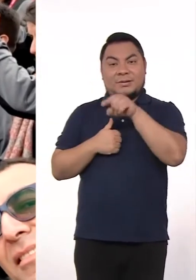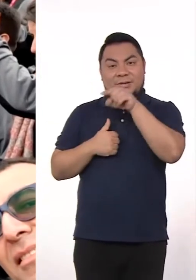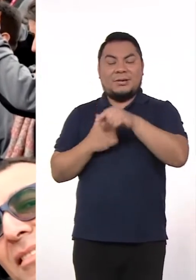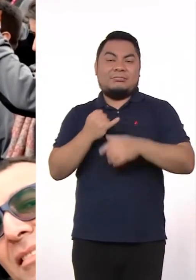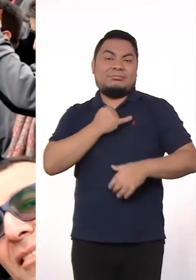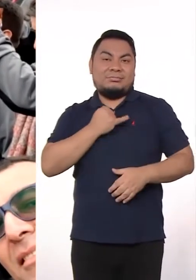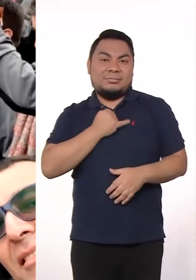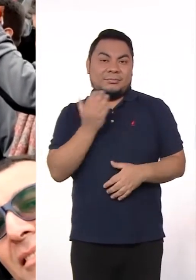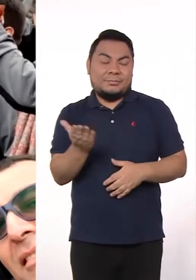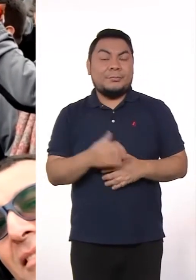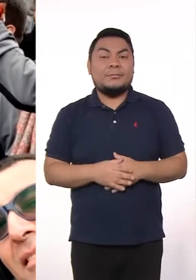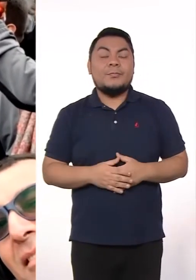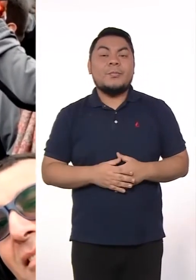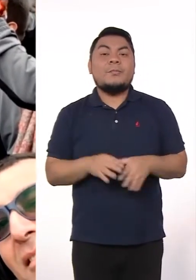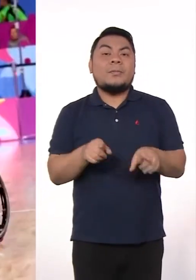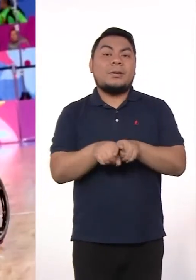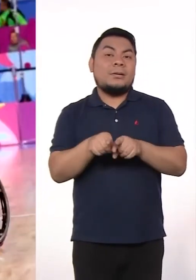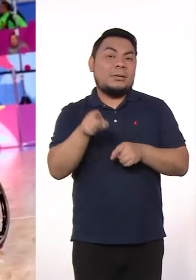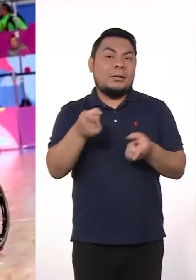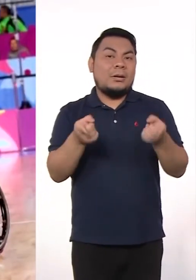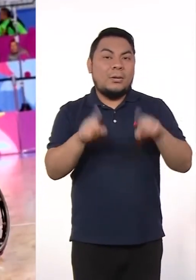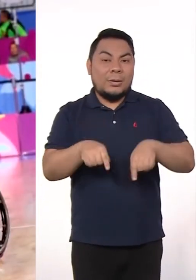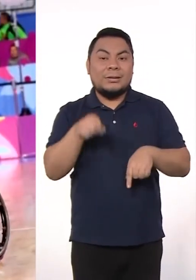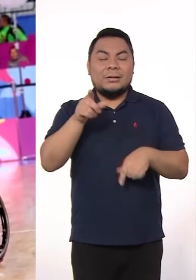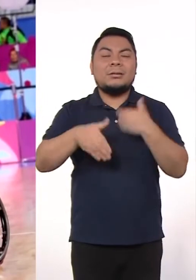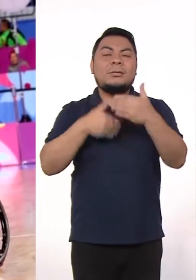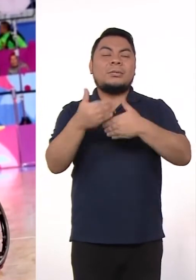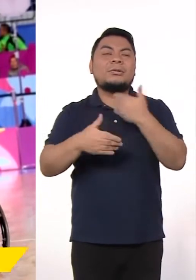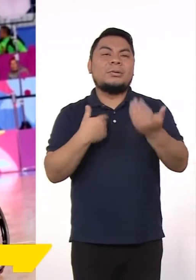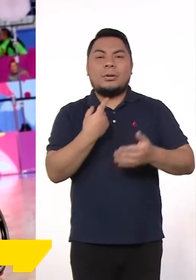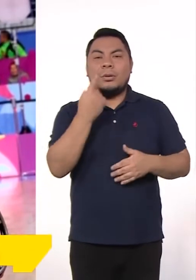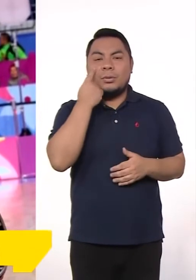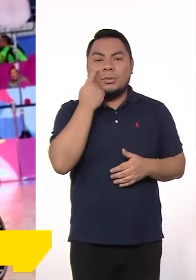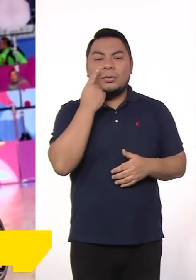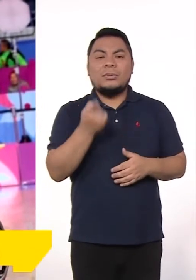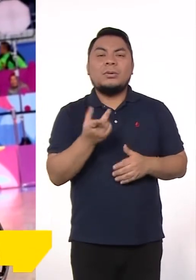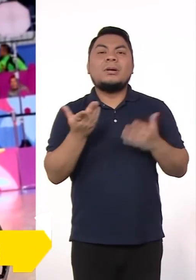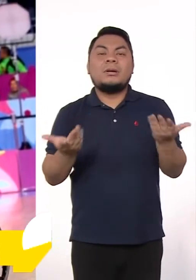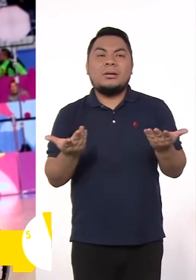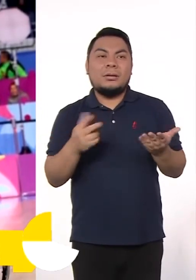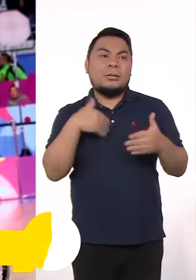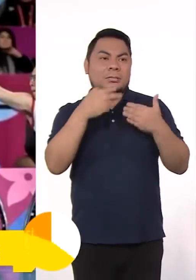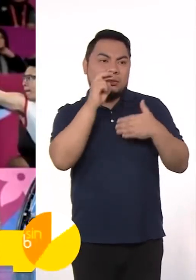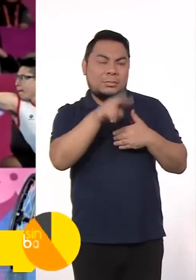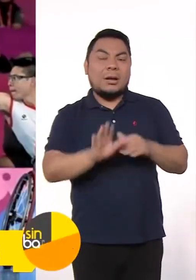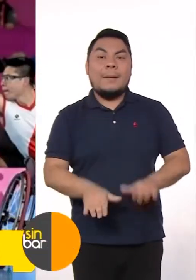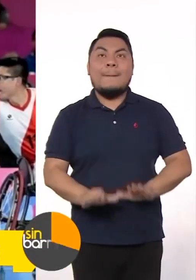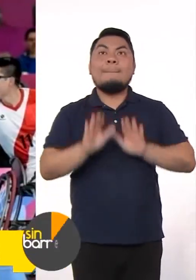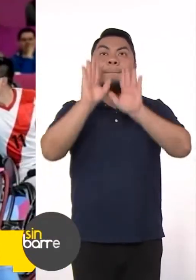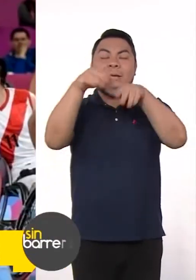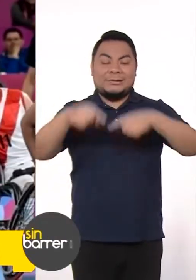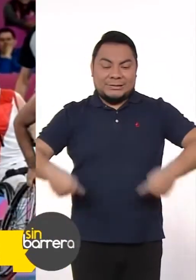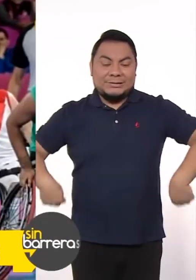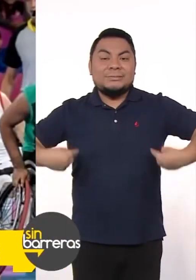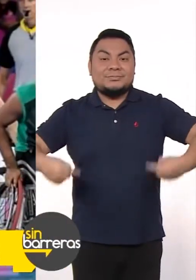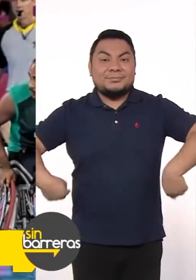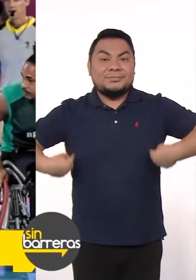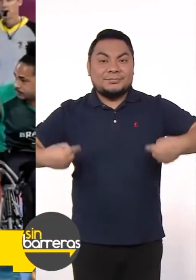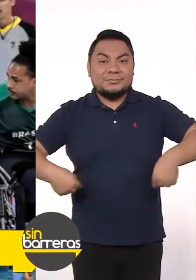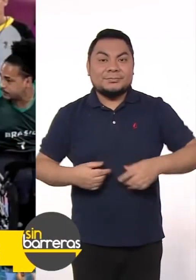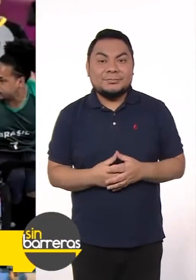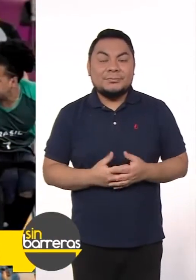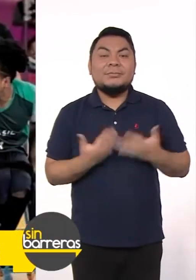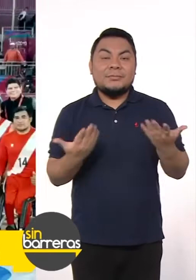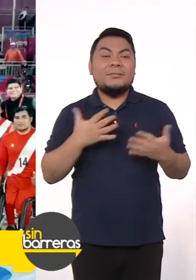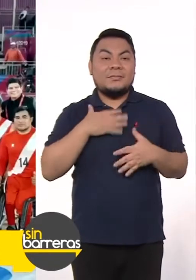identifico. Paralelo a ello también conocí lo que es el baloncesto sobre ciudad de ruedas. También me ha